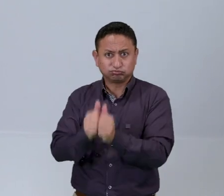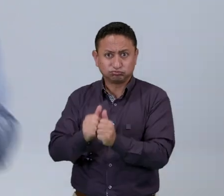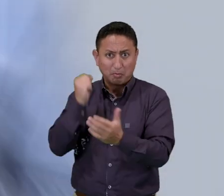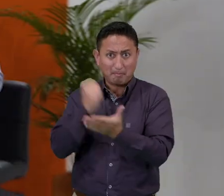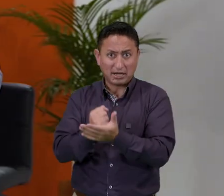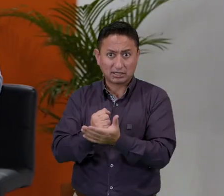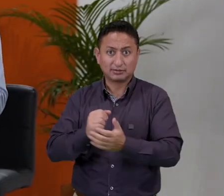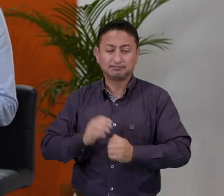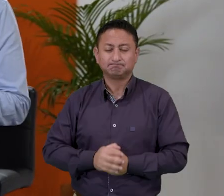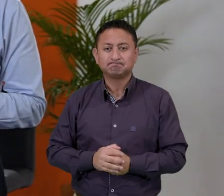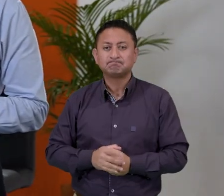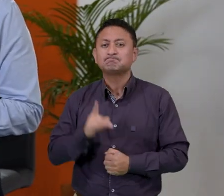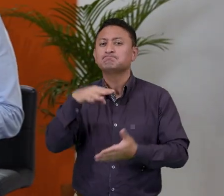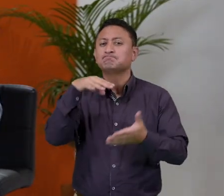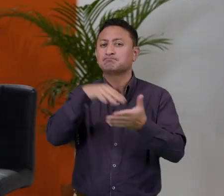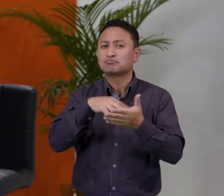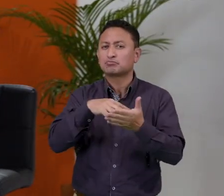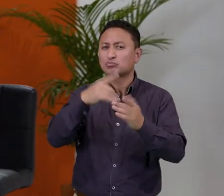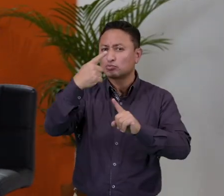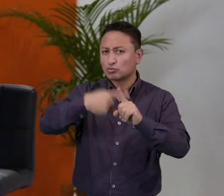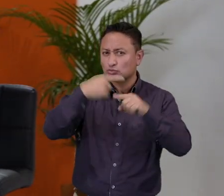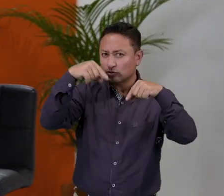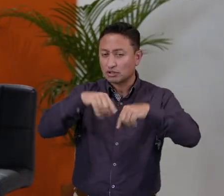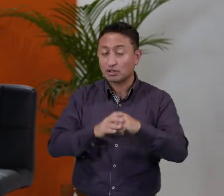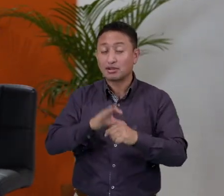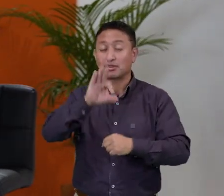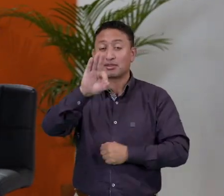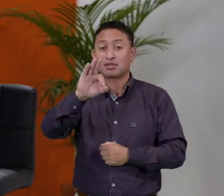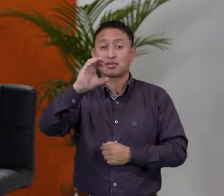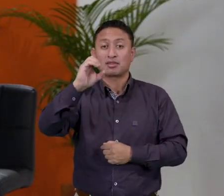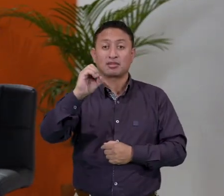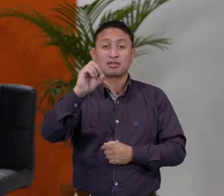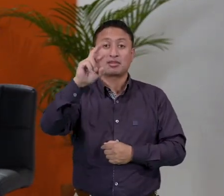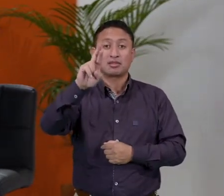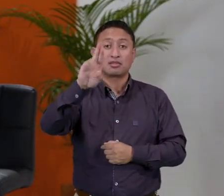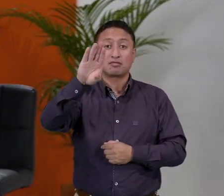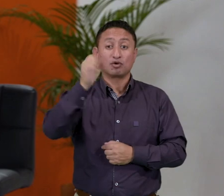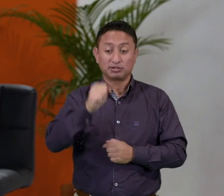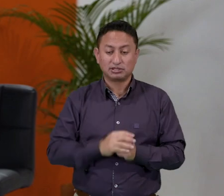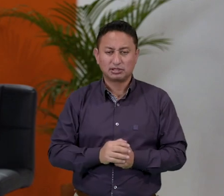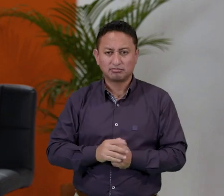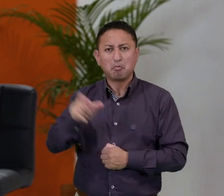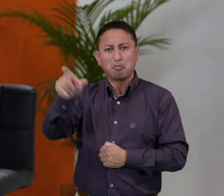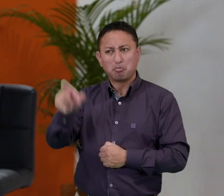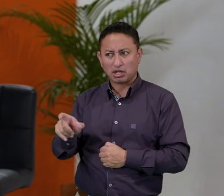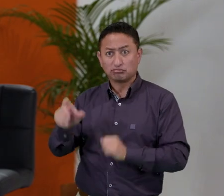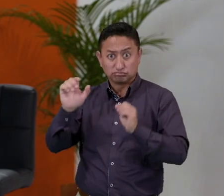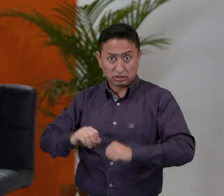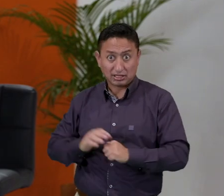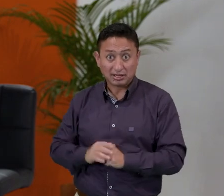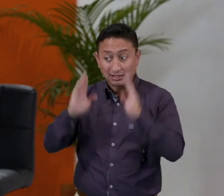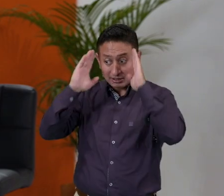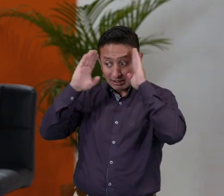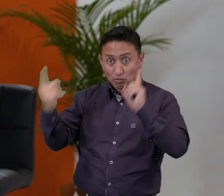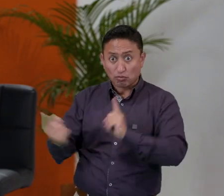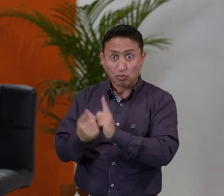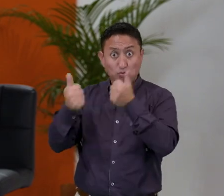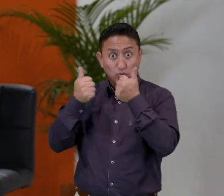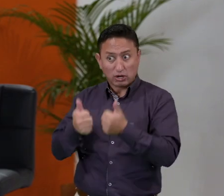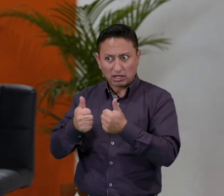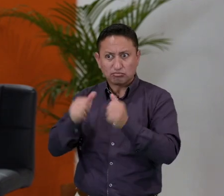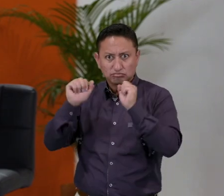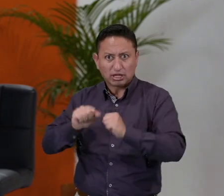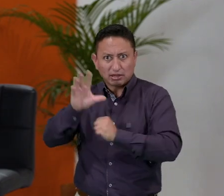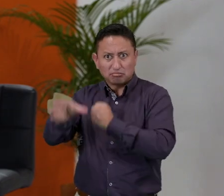a las marcas. Un estudio realizado por Forvers indica que los clientes podrían pagar hasta un 86% más por un buen servicio,